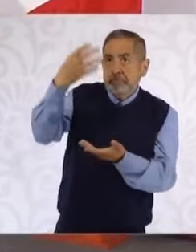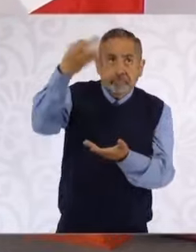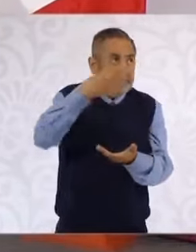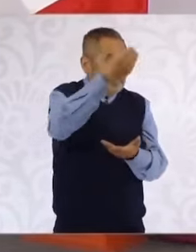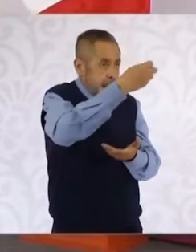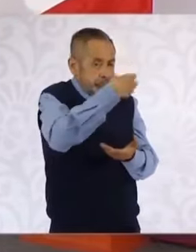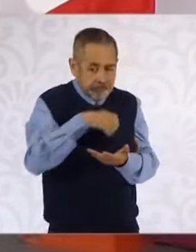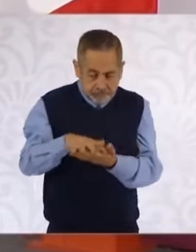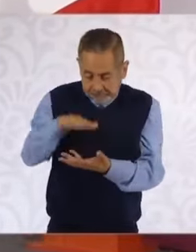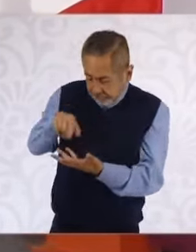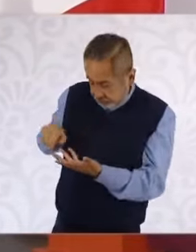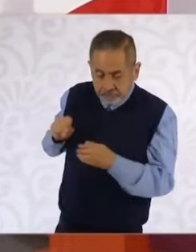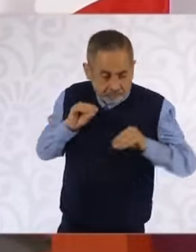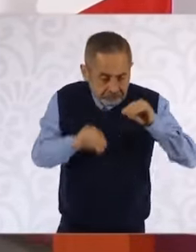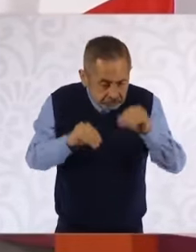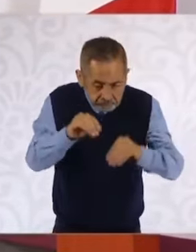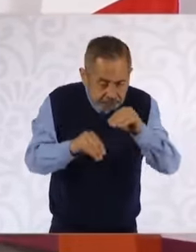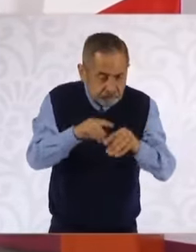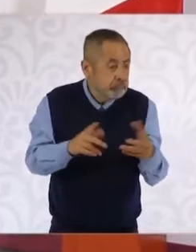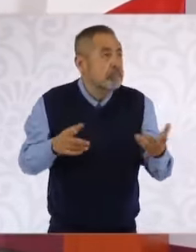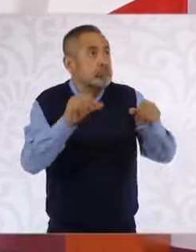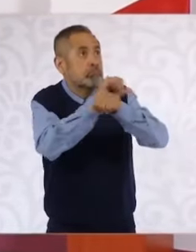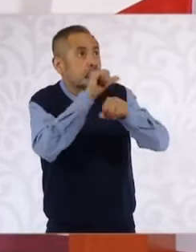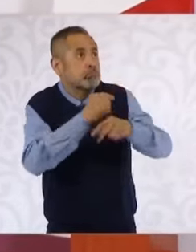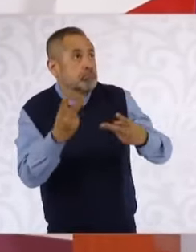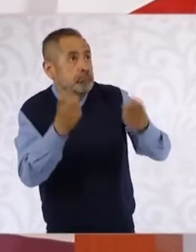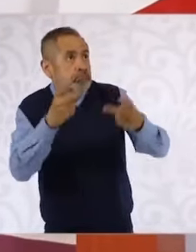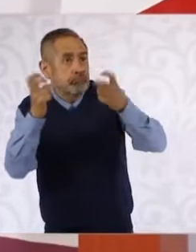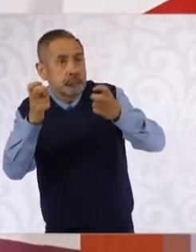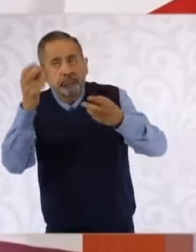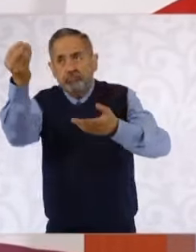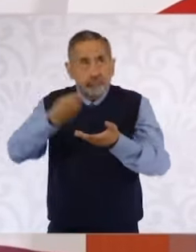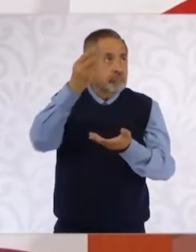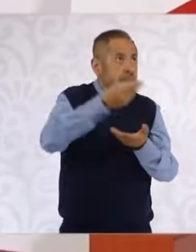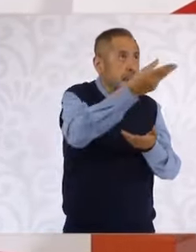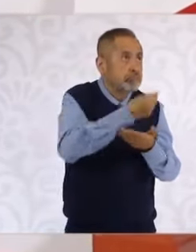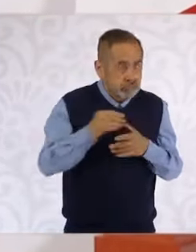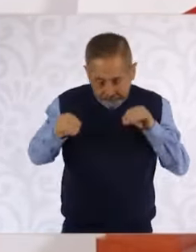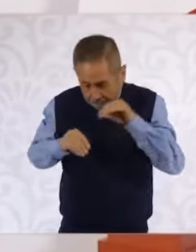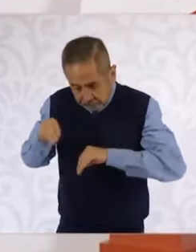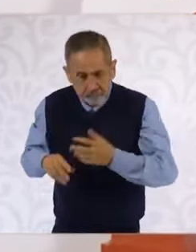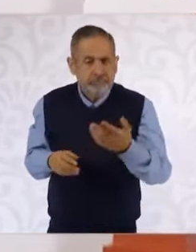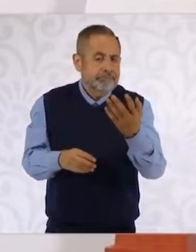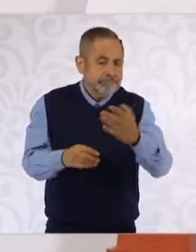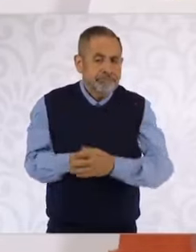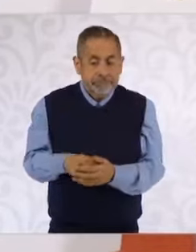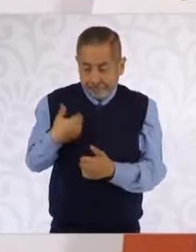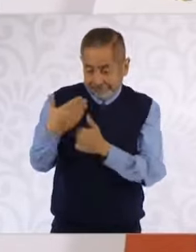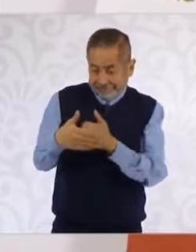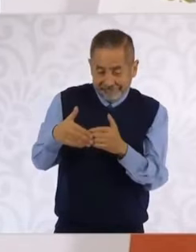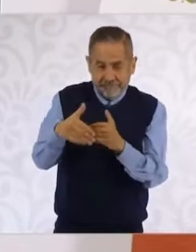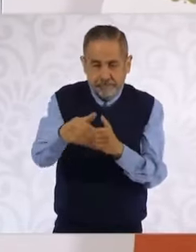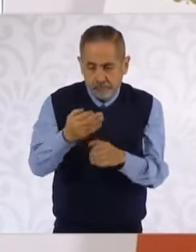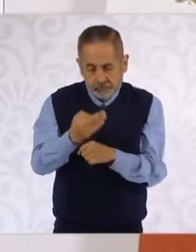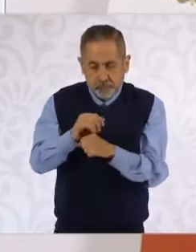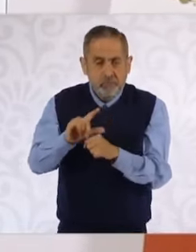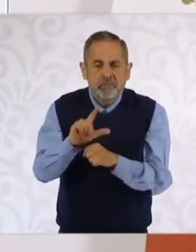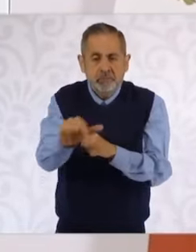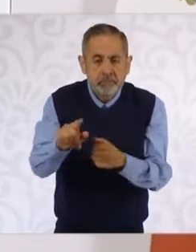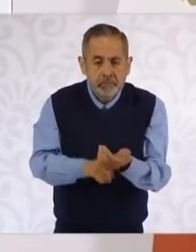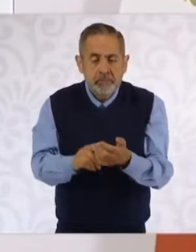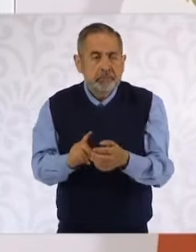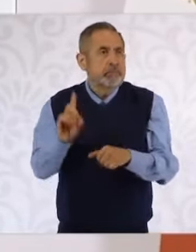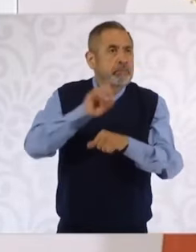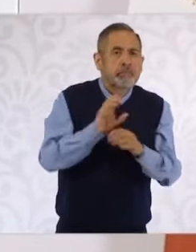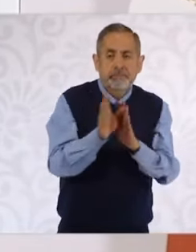homicidios, con robo de vehículo. Entonces, parte de las reformas que vamos a enviar, después de la reforma al